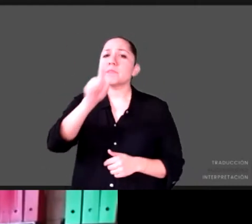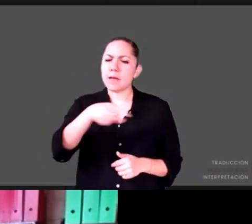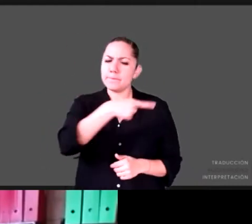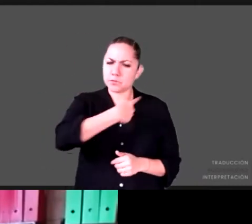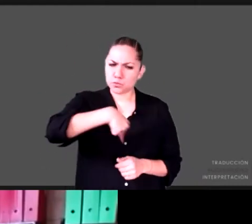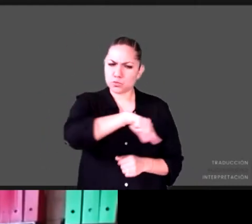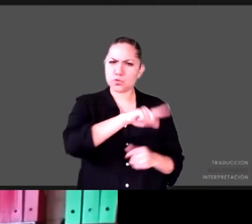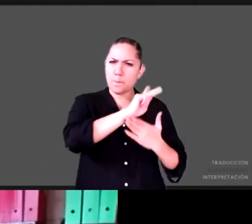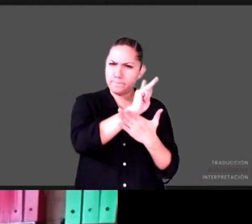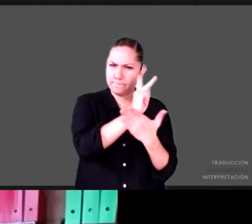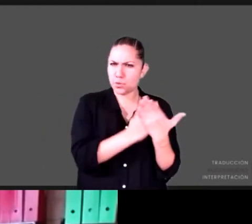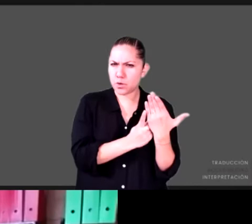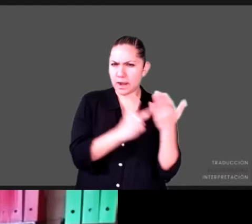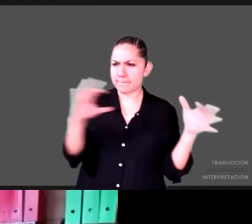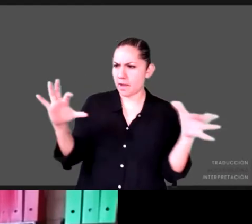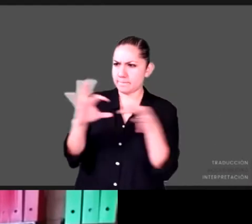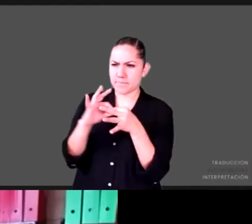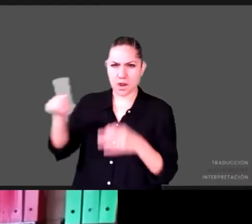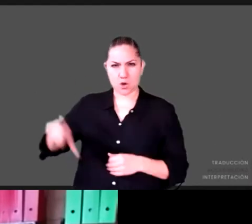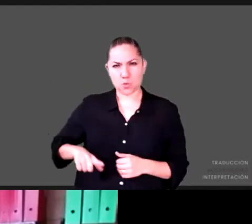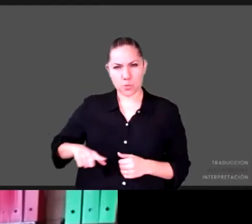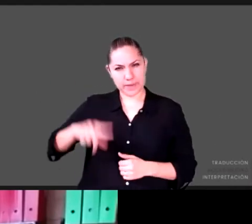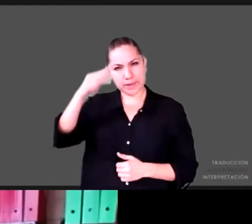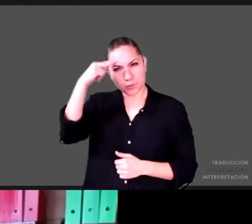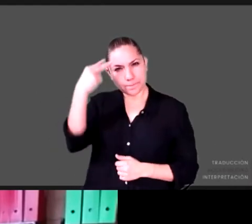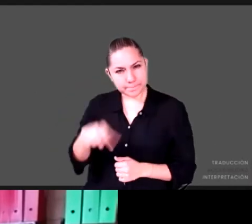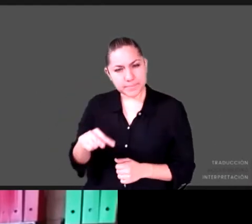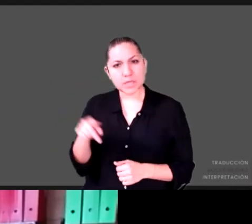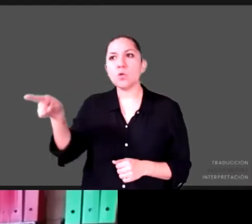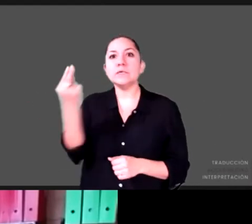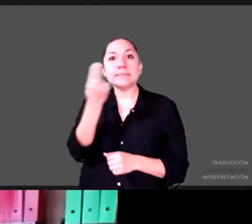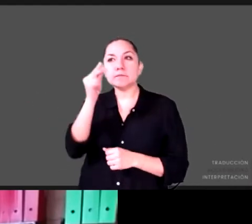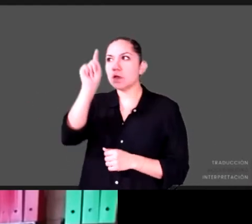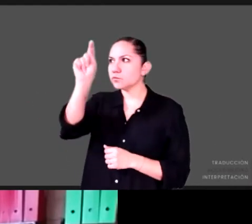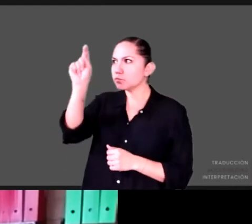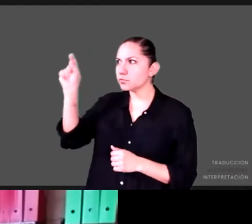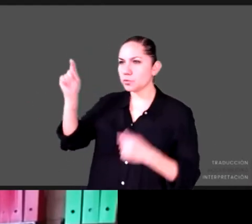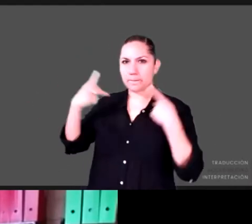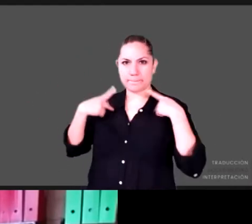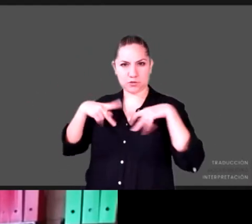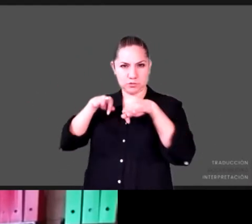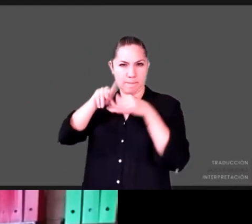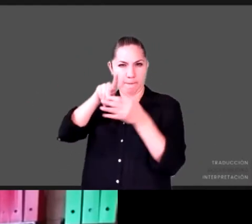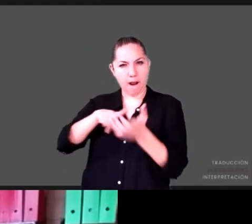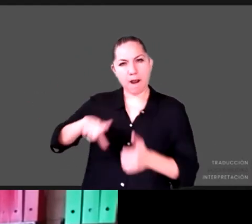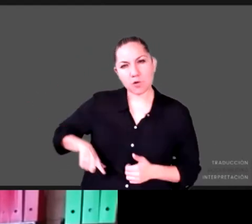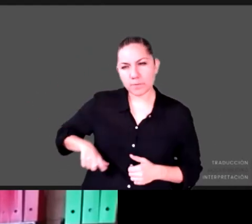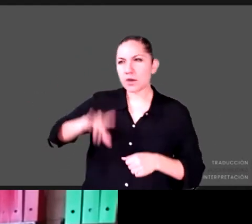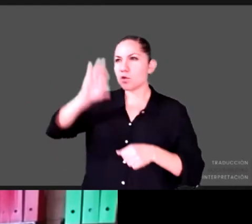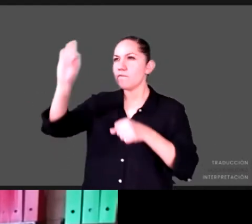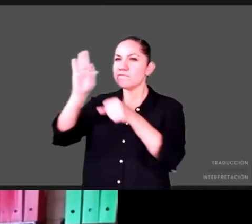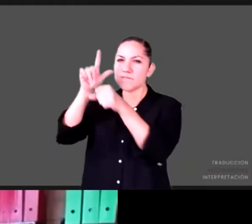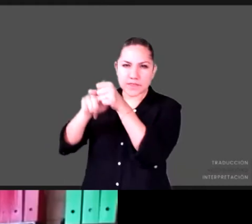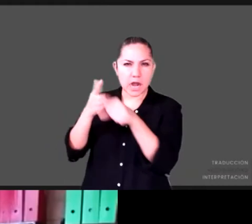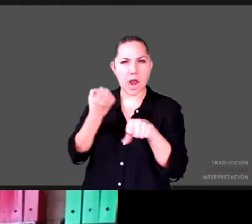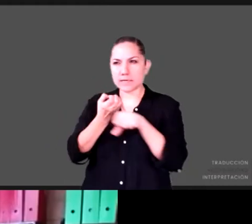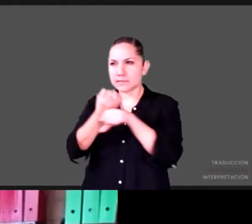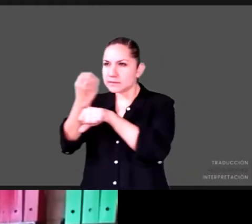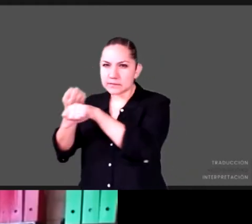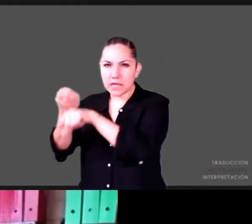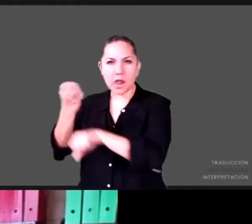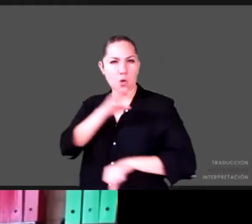Gobierno de México el fortalecimiento de las capacidades de los funcionarios públicos, tanto a nivel federal como estatal y municipal, sobre todo,